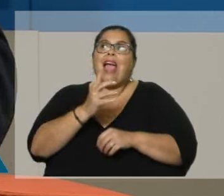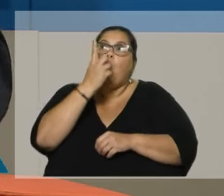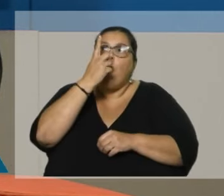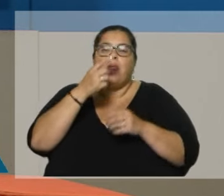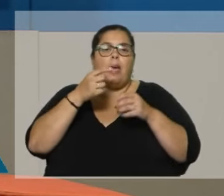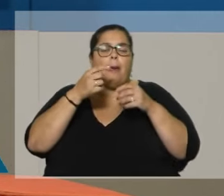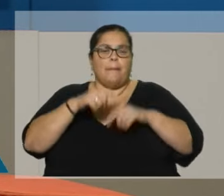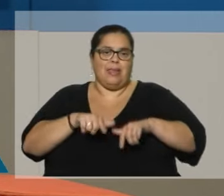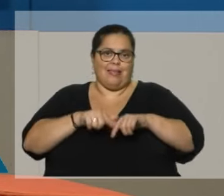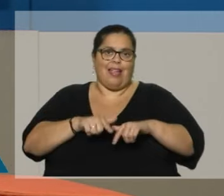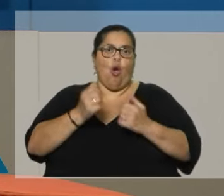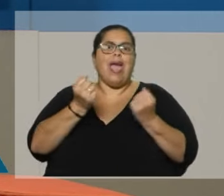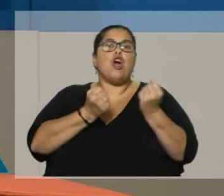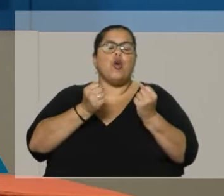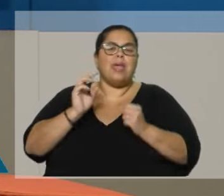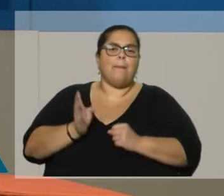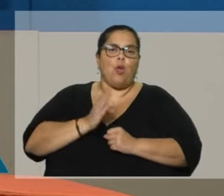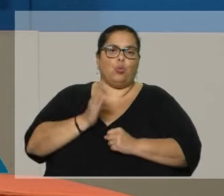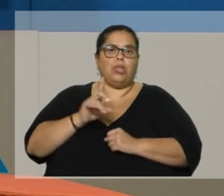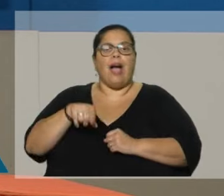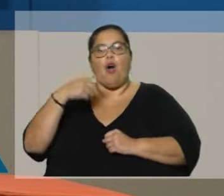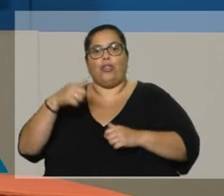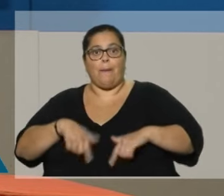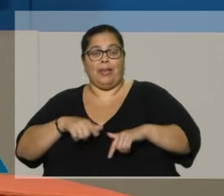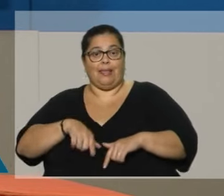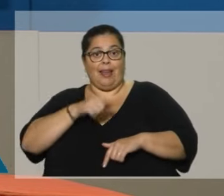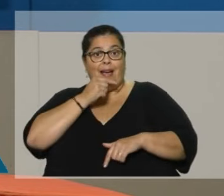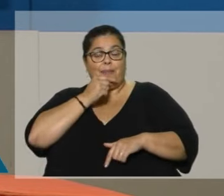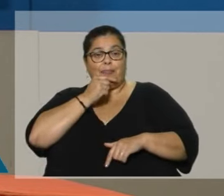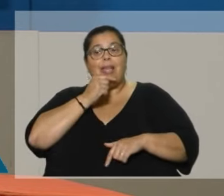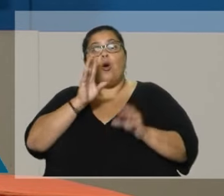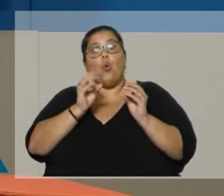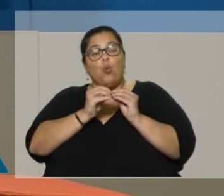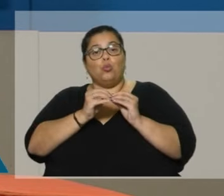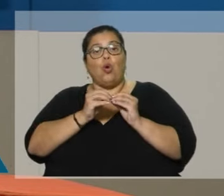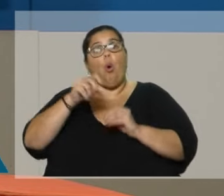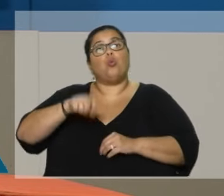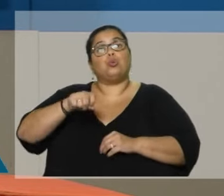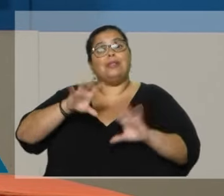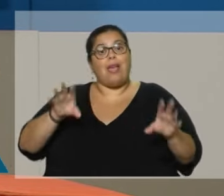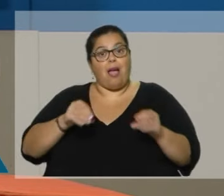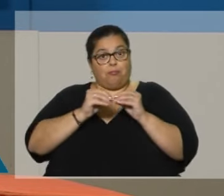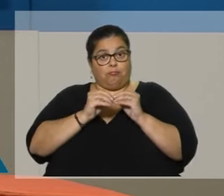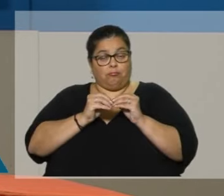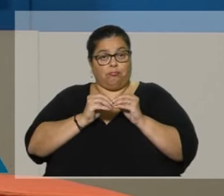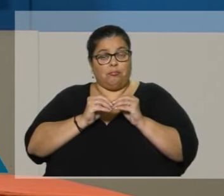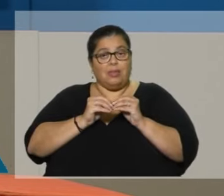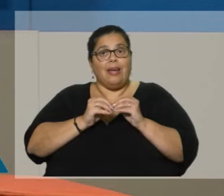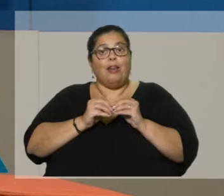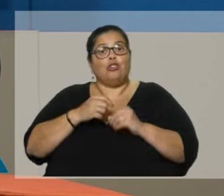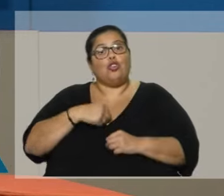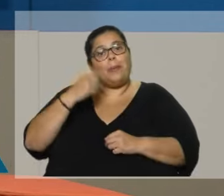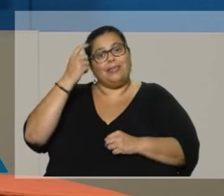Luego, el ministerio de Interior sería de Interior y de Justicia. Nosotros creemos que hay que crear